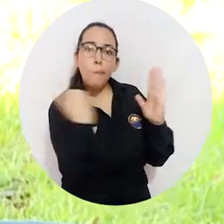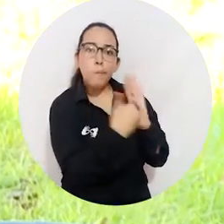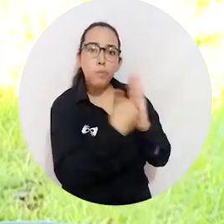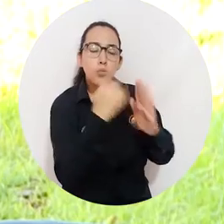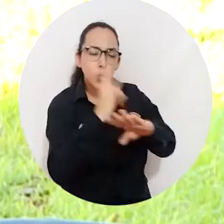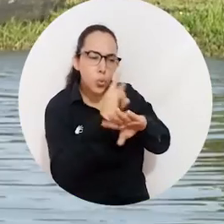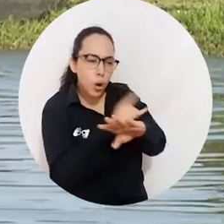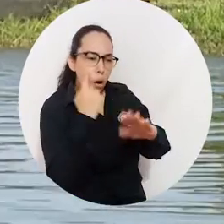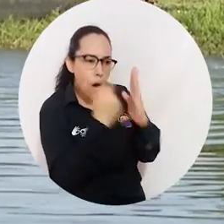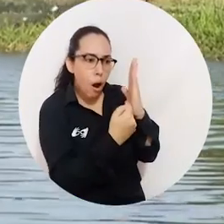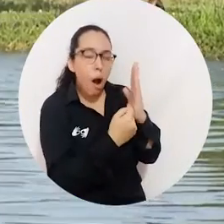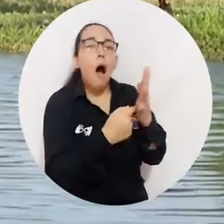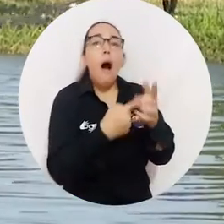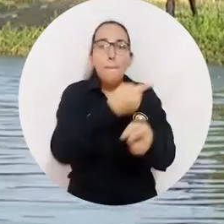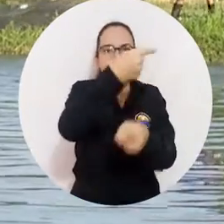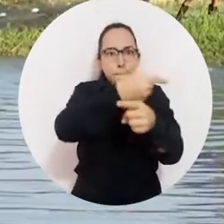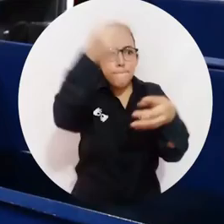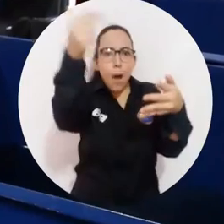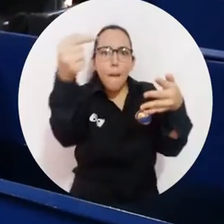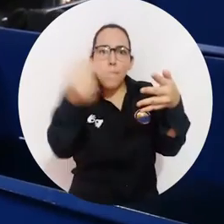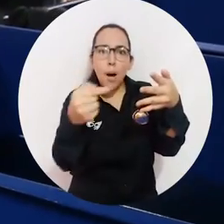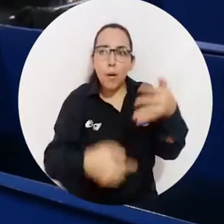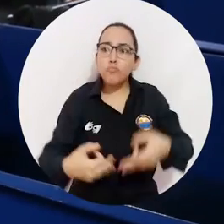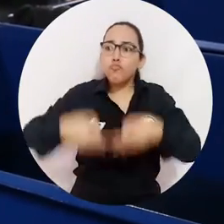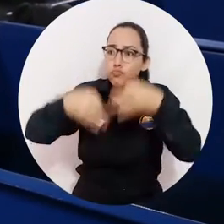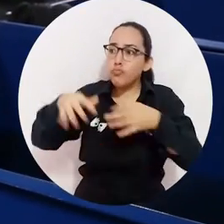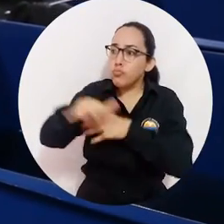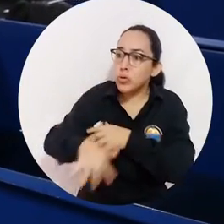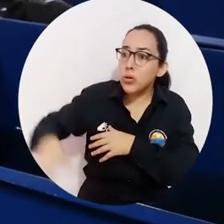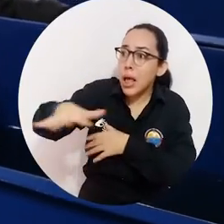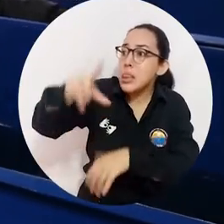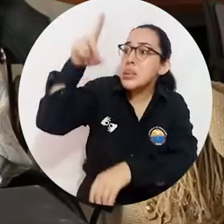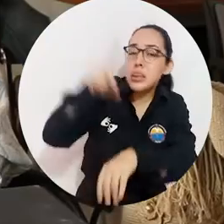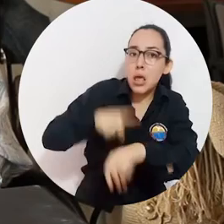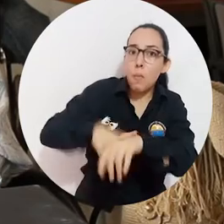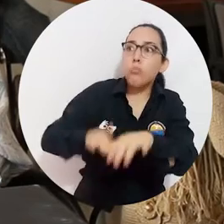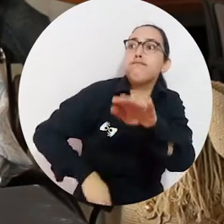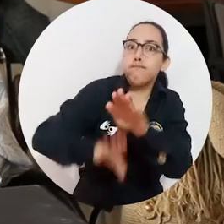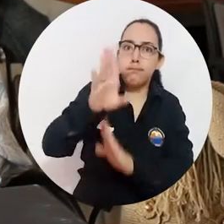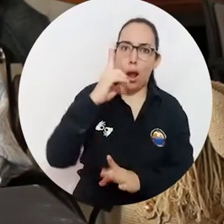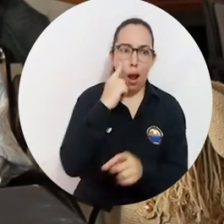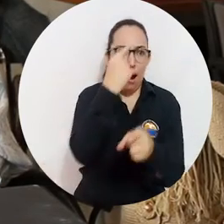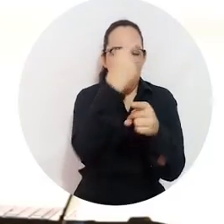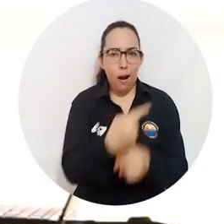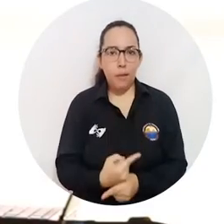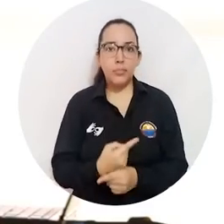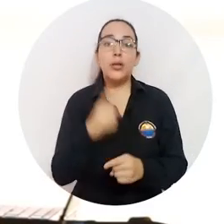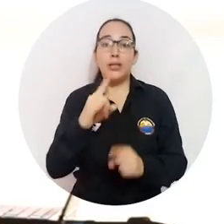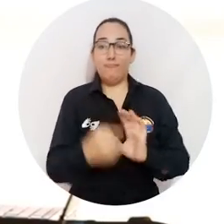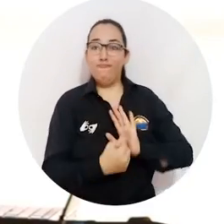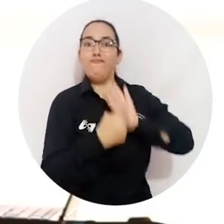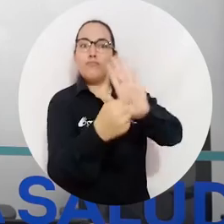evidenciado por la supervisión obedecen a lo que realmente físicamente y documentalmente se tiene avanzado. Esta